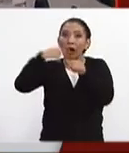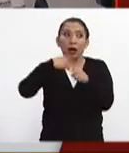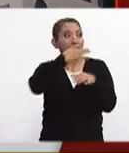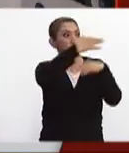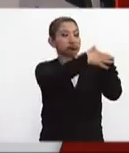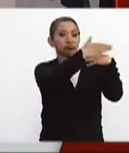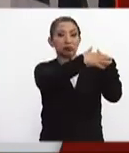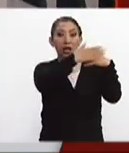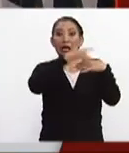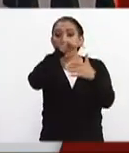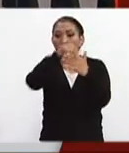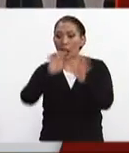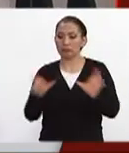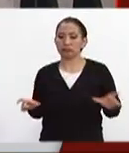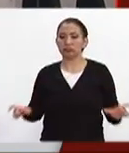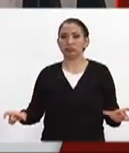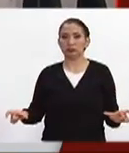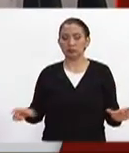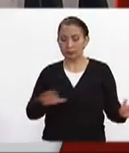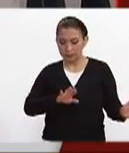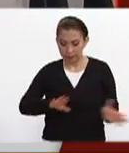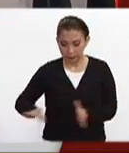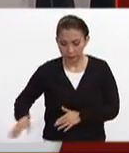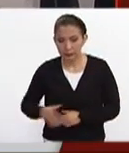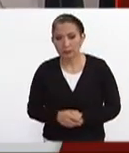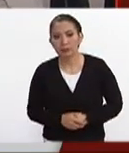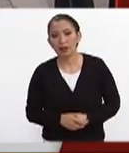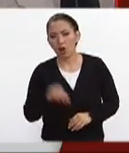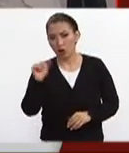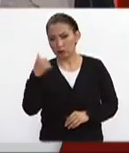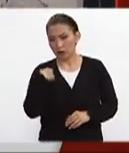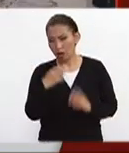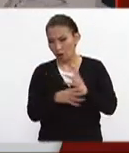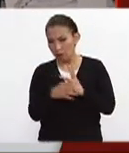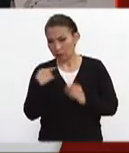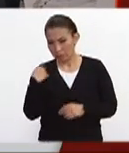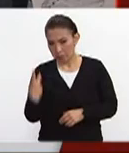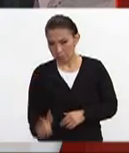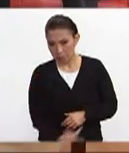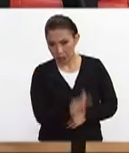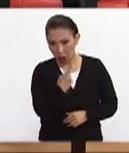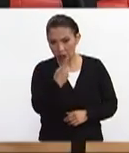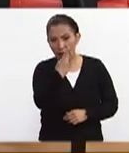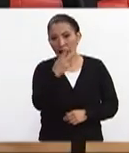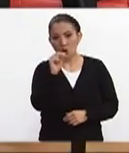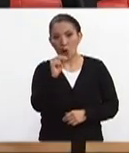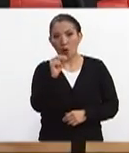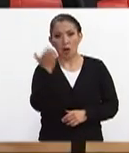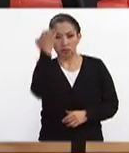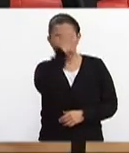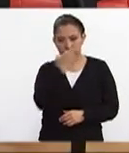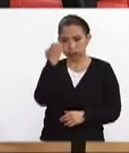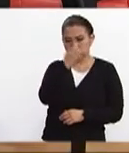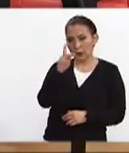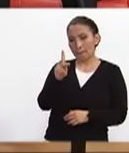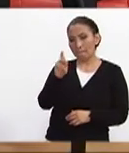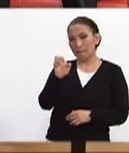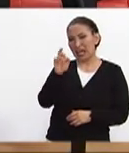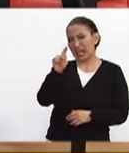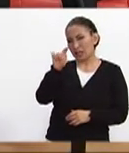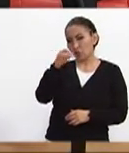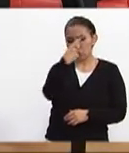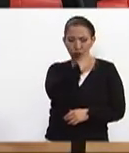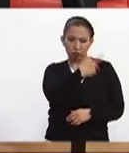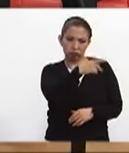y aislada la zona otra cosa que también me gustaría preguntarte yo sé que pues no eres perito pero de